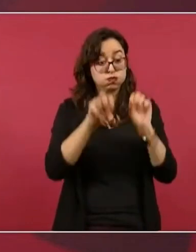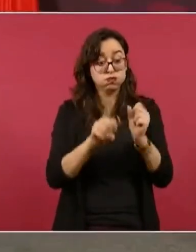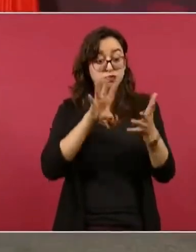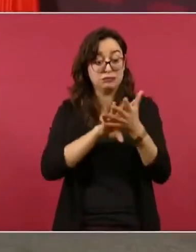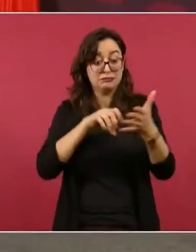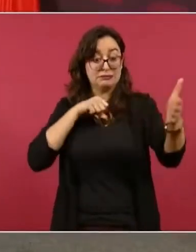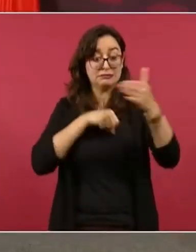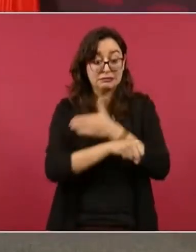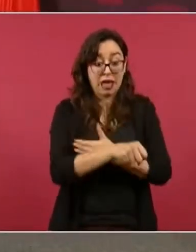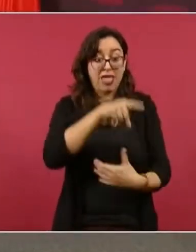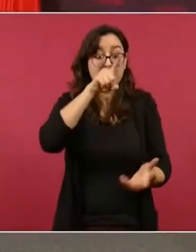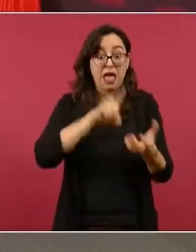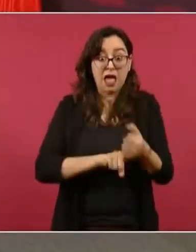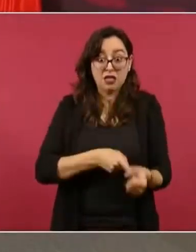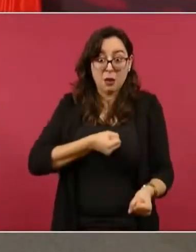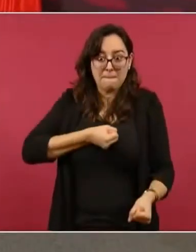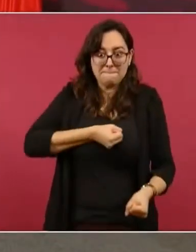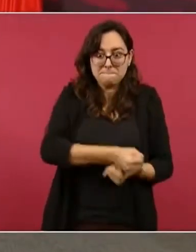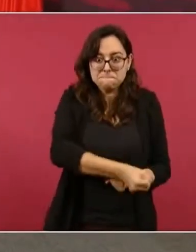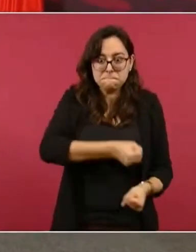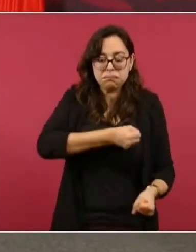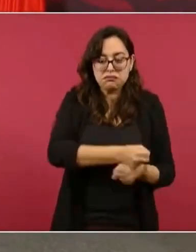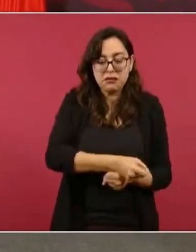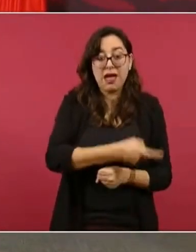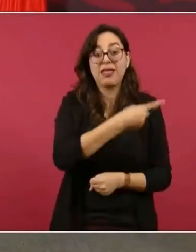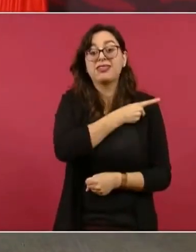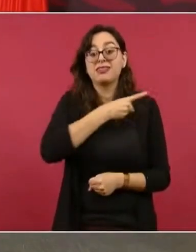pero si no hay sentencia,